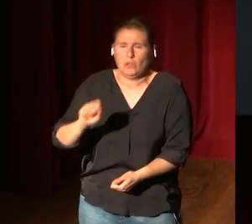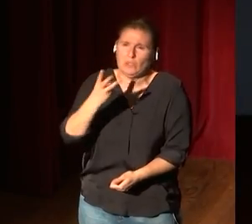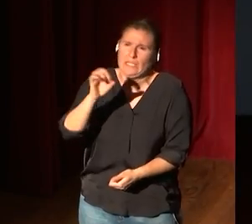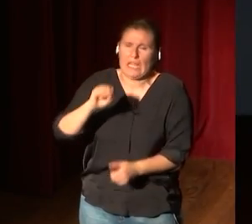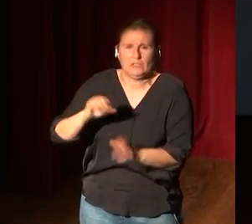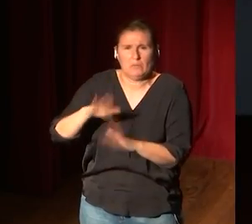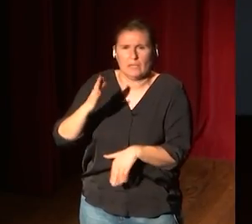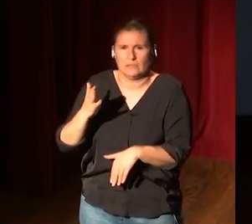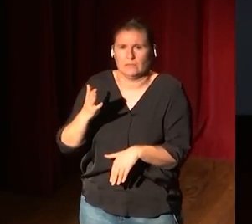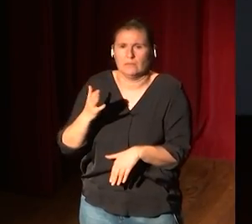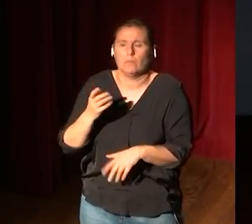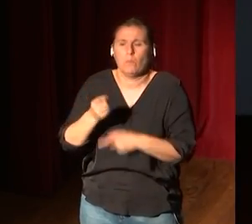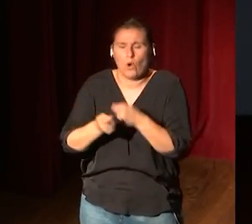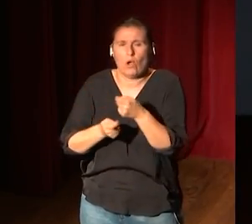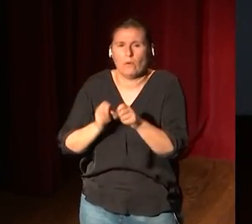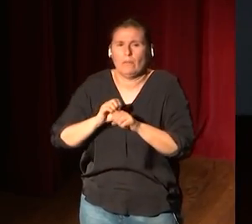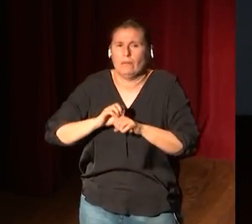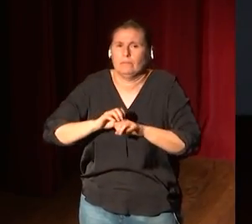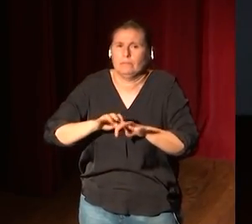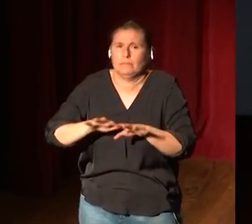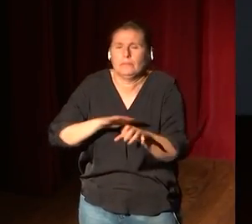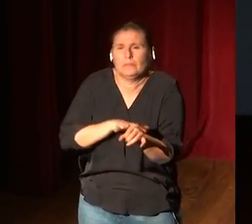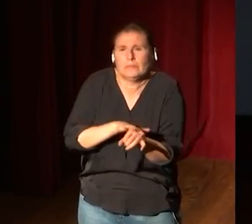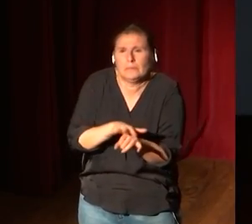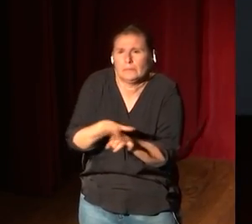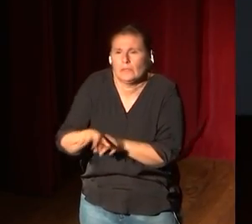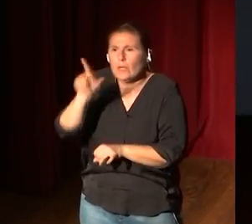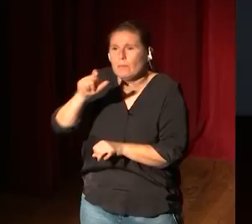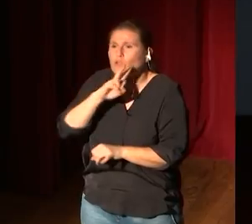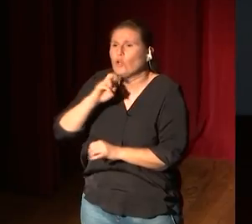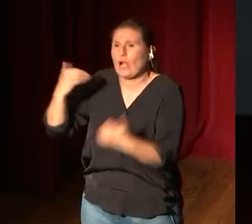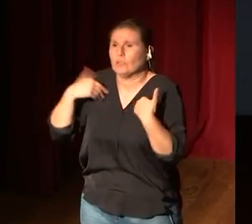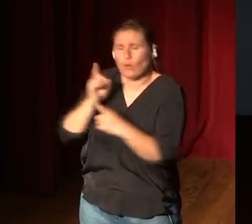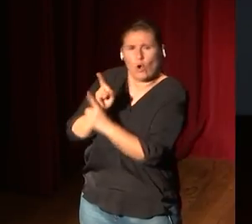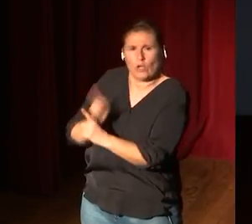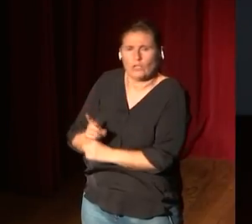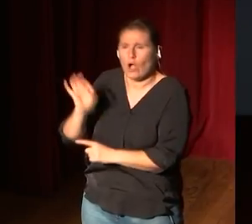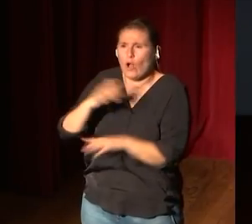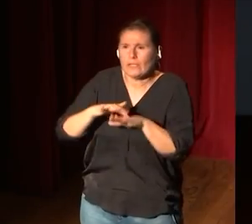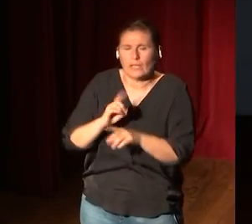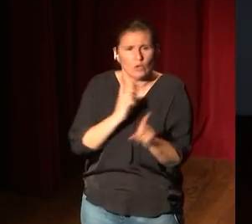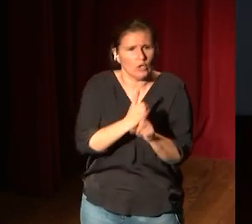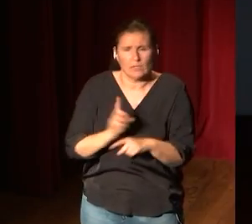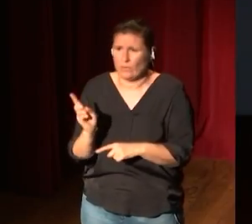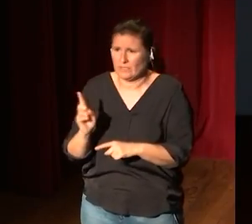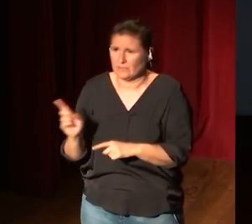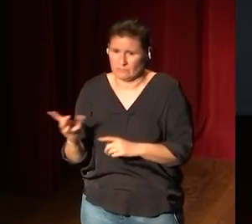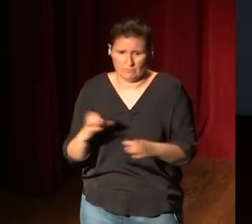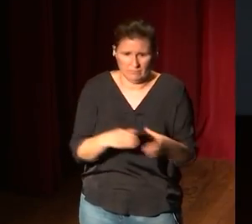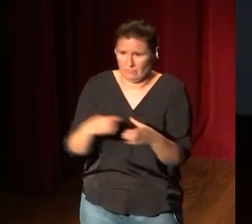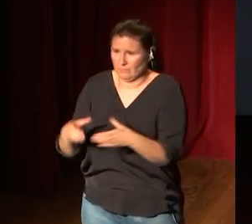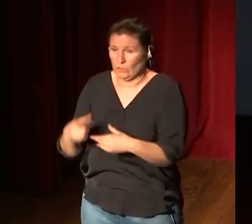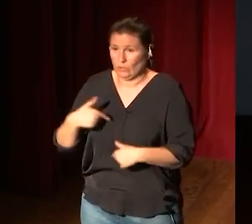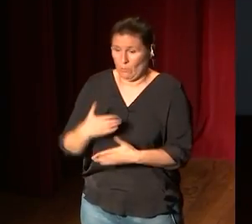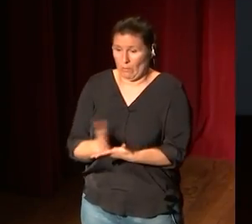irán permeando no voy contra los conservadores ni mucho menos ni tampoco voy contra los digitales me siento en el punto